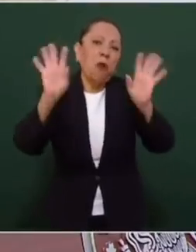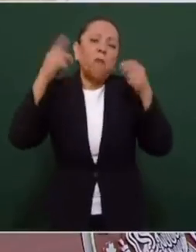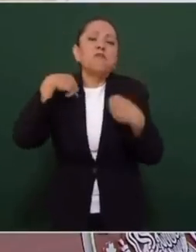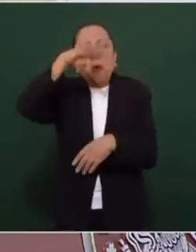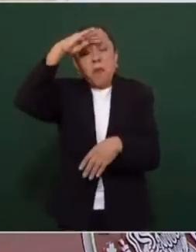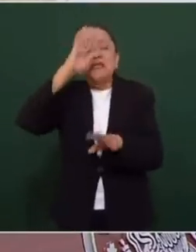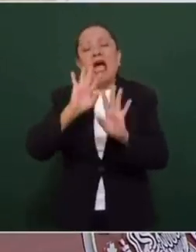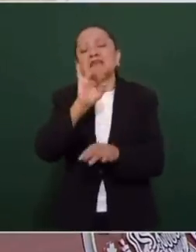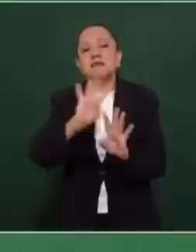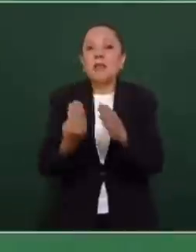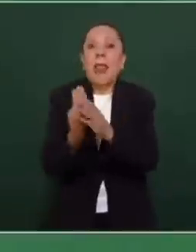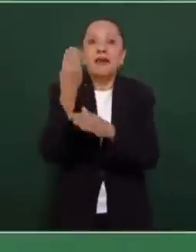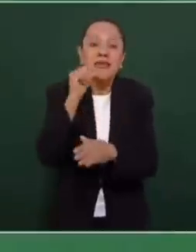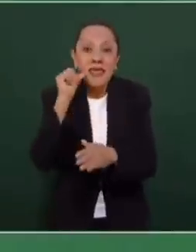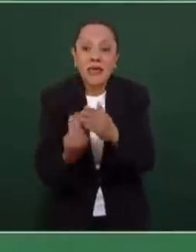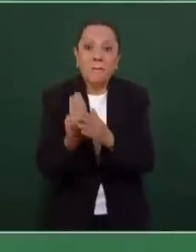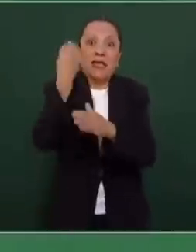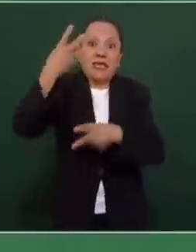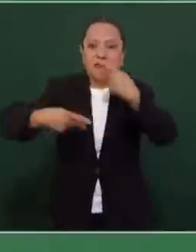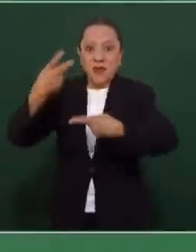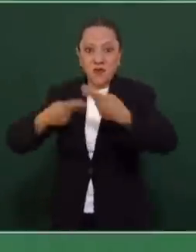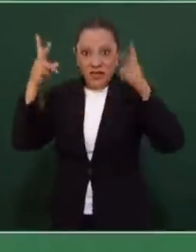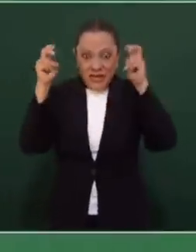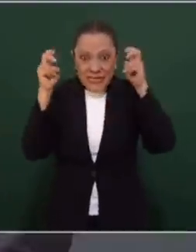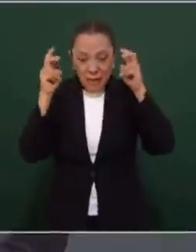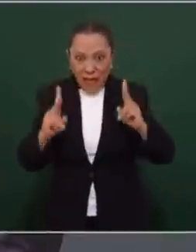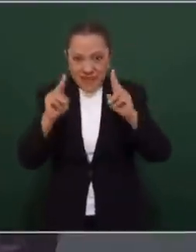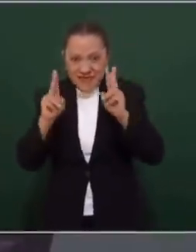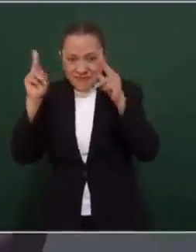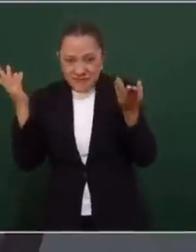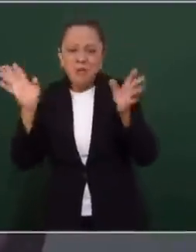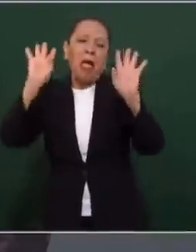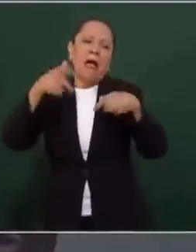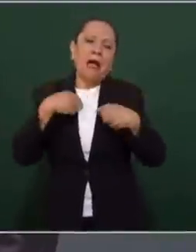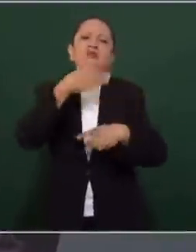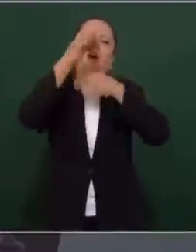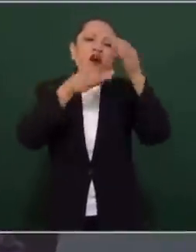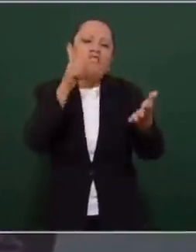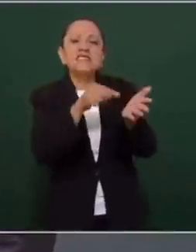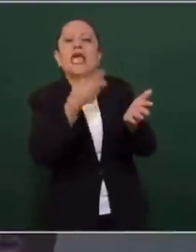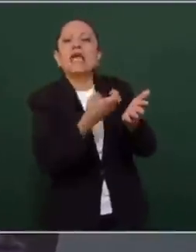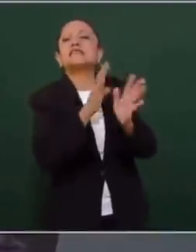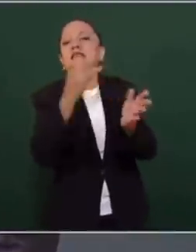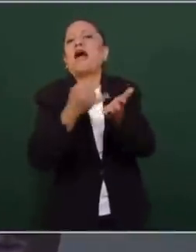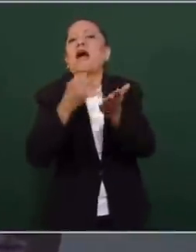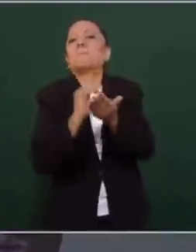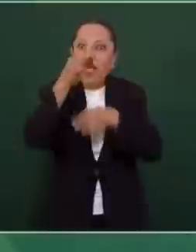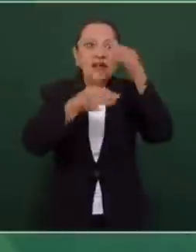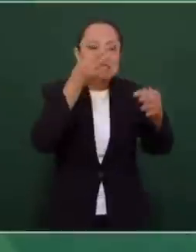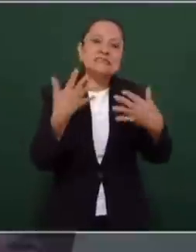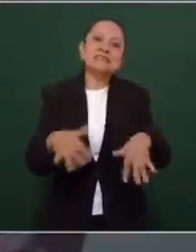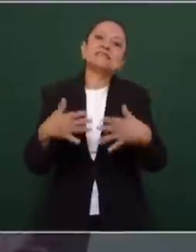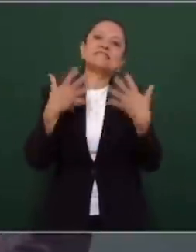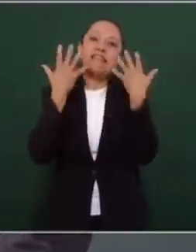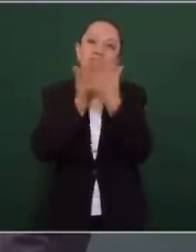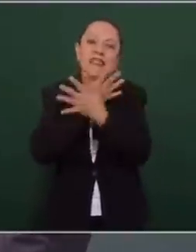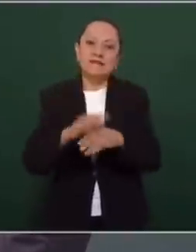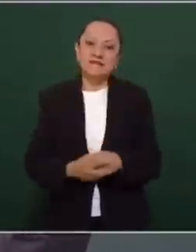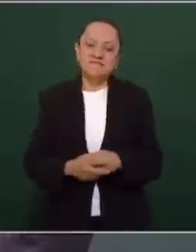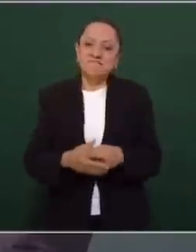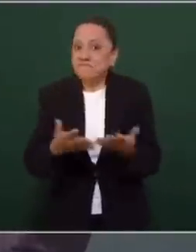y en la mañana salió el tema y yo di a conocer que ya había aumentado la tasa. Entonces,